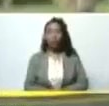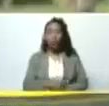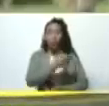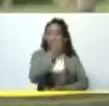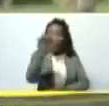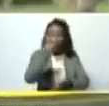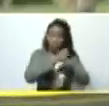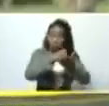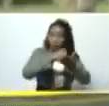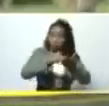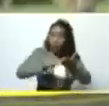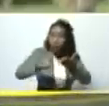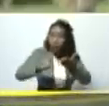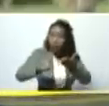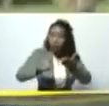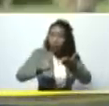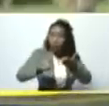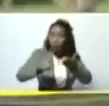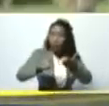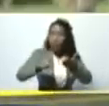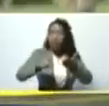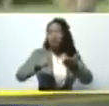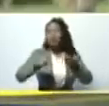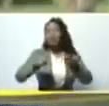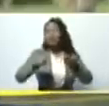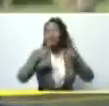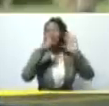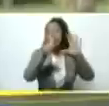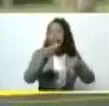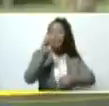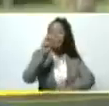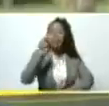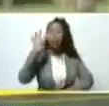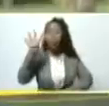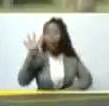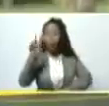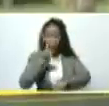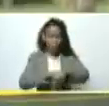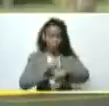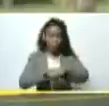sin seis y veinticuatro minutos de la tarde